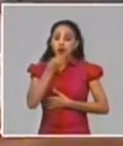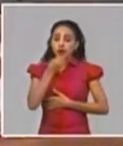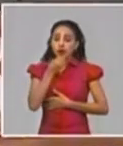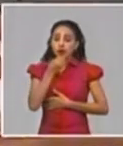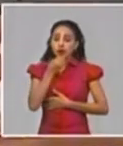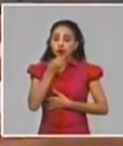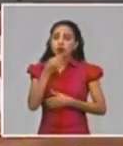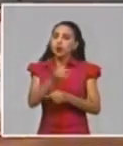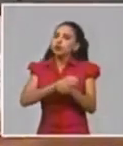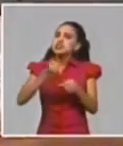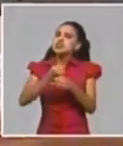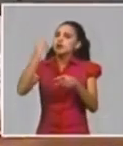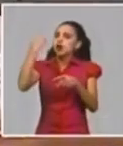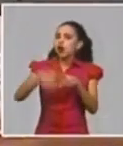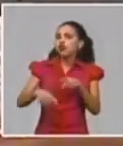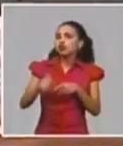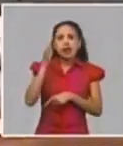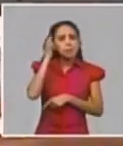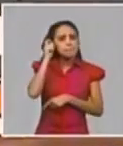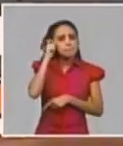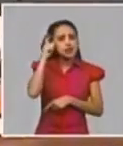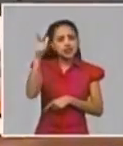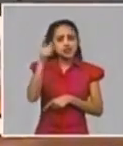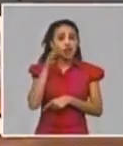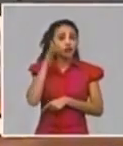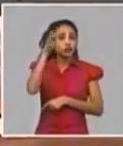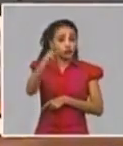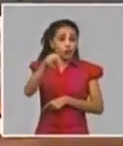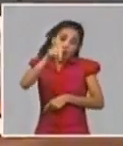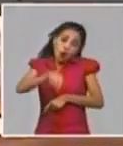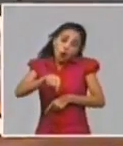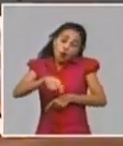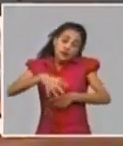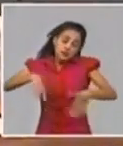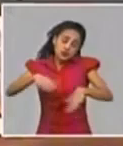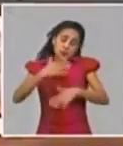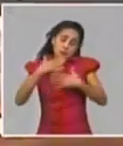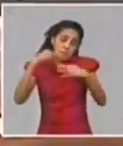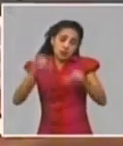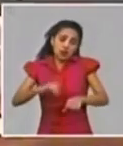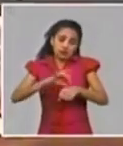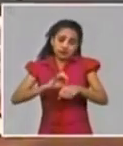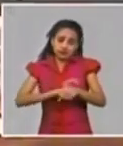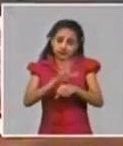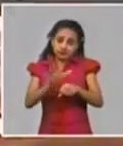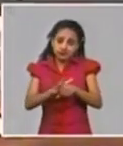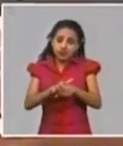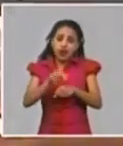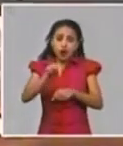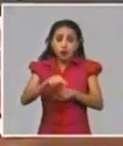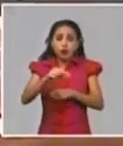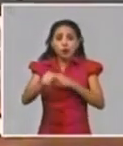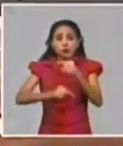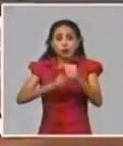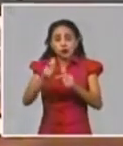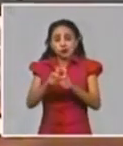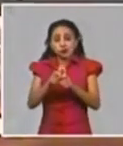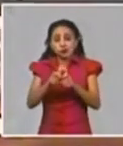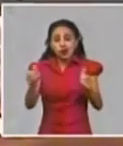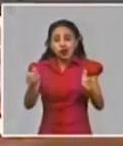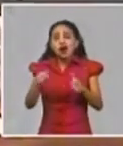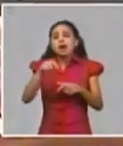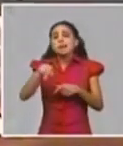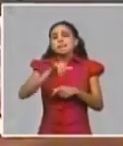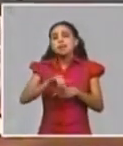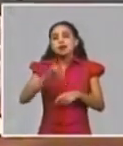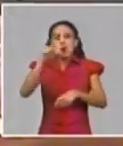a otras experiencias. Es decir, ahora nos enfrentamos en esta etapa de un crecimiento de la infestación por el mosquito